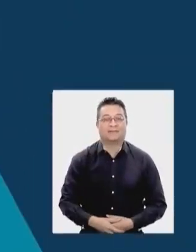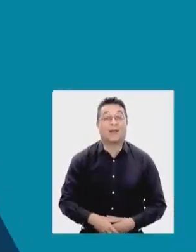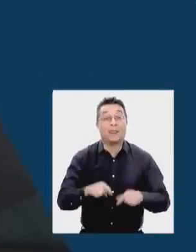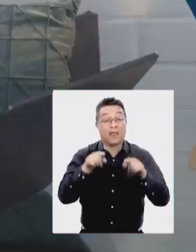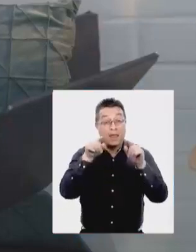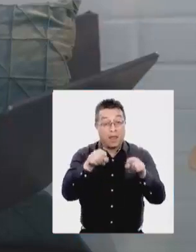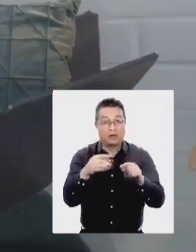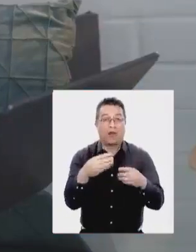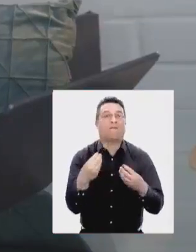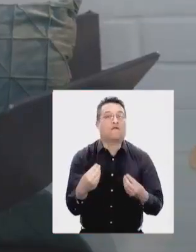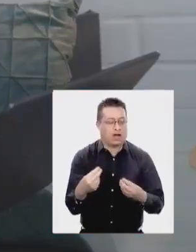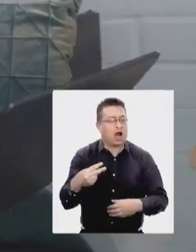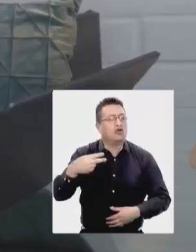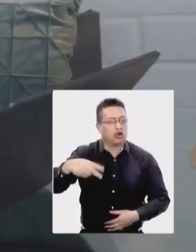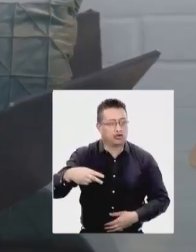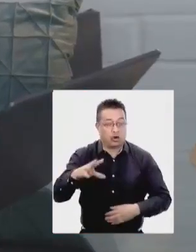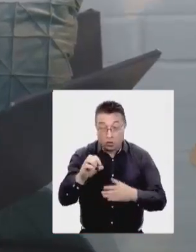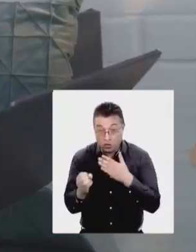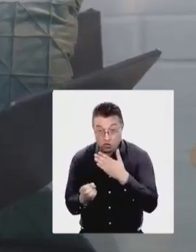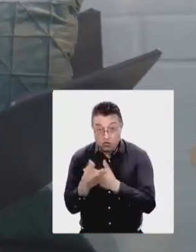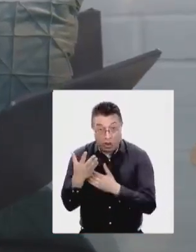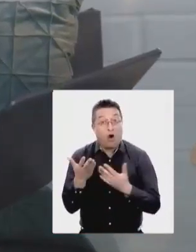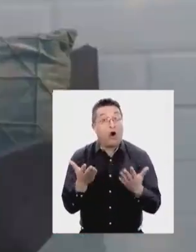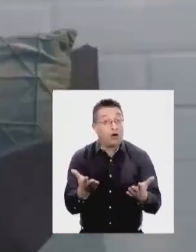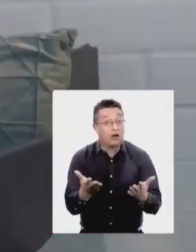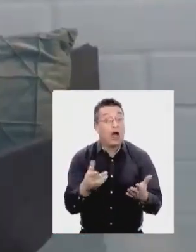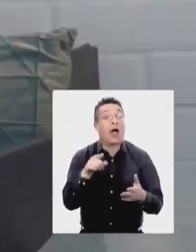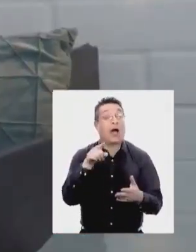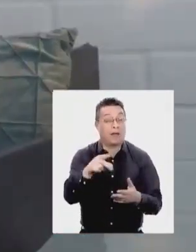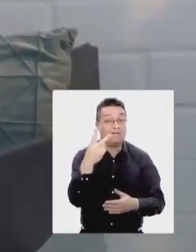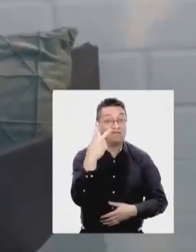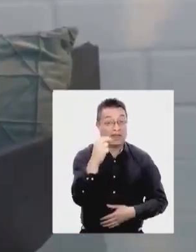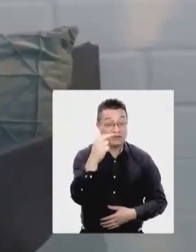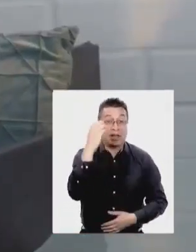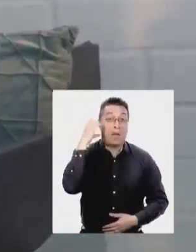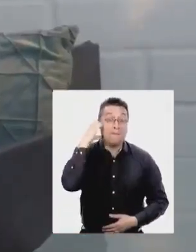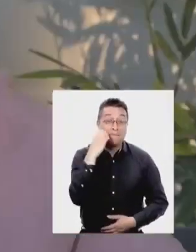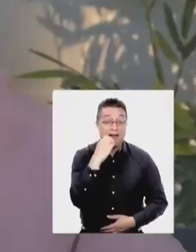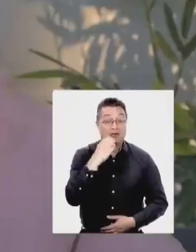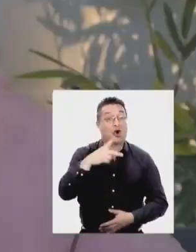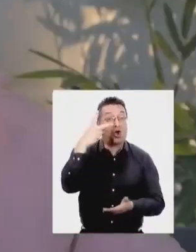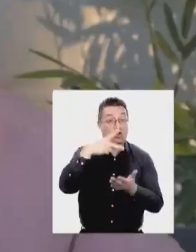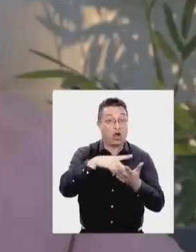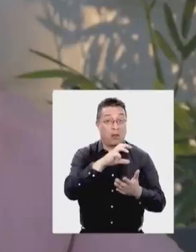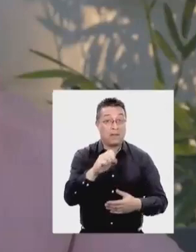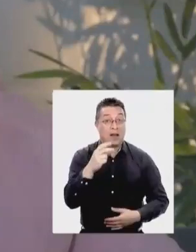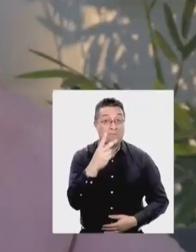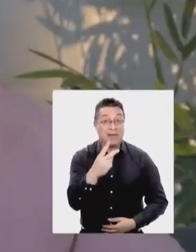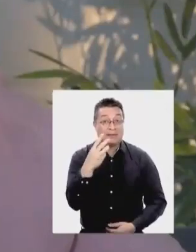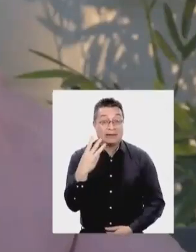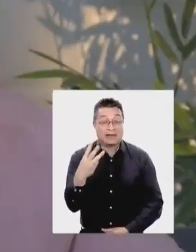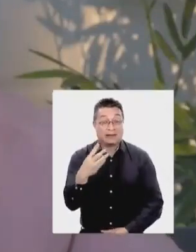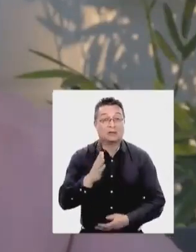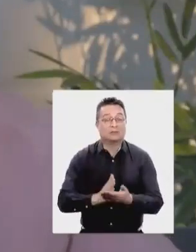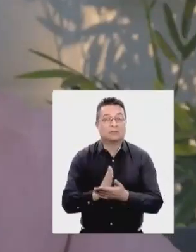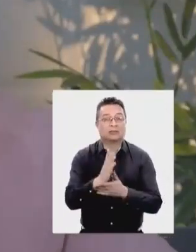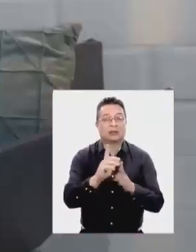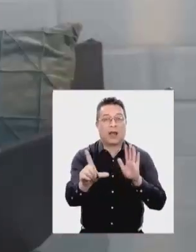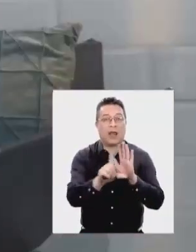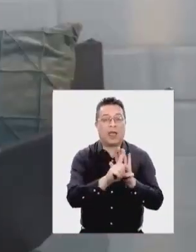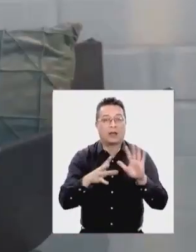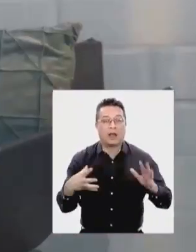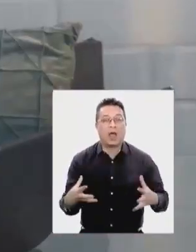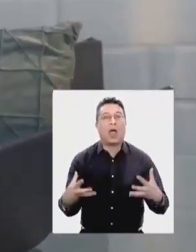Esta sí que es una buena noticia y está fresquita, chiquita. Desde el 20 de mayo del 2023 salió una ley de